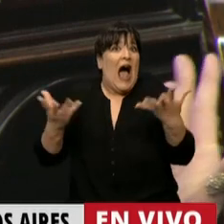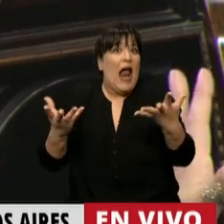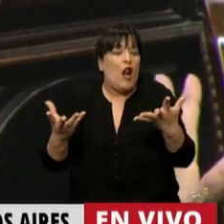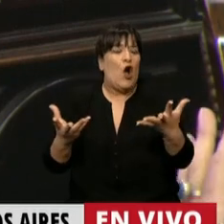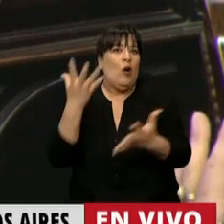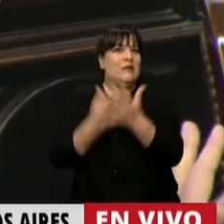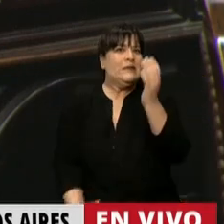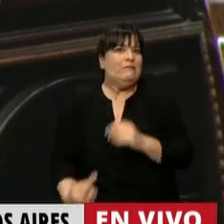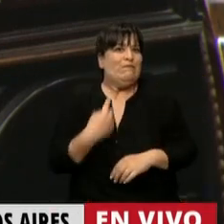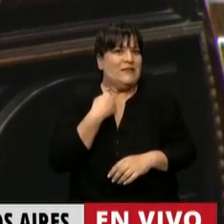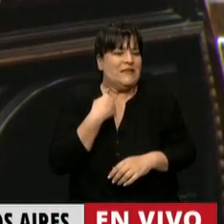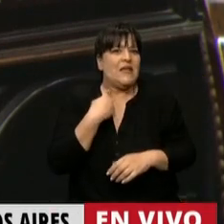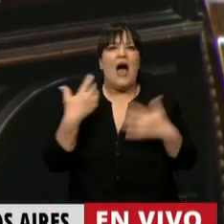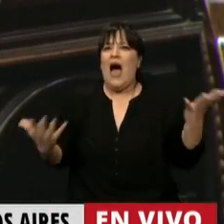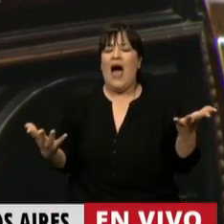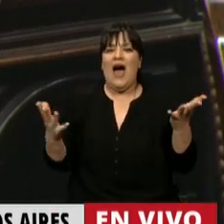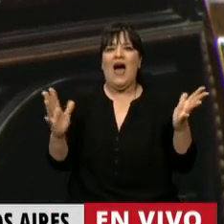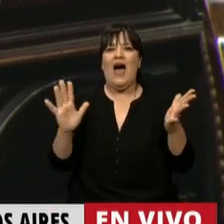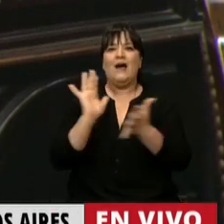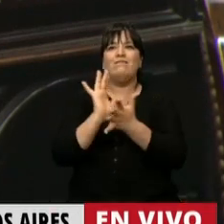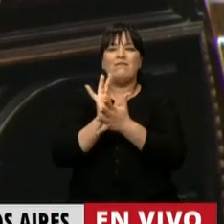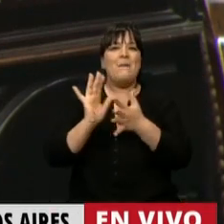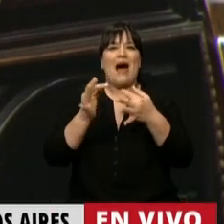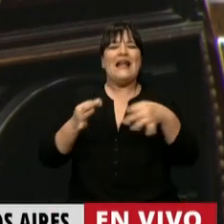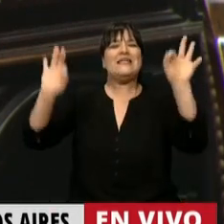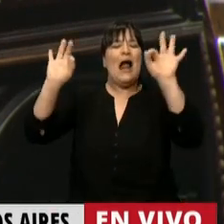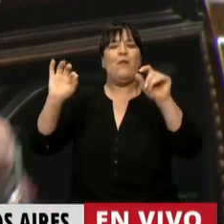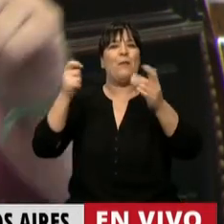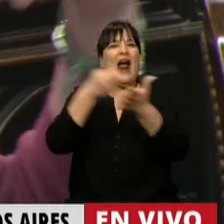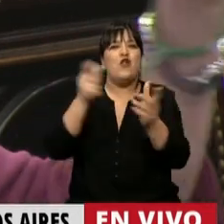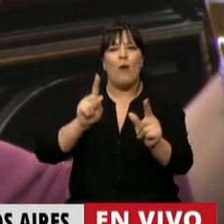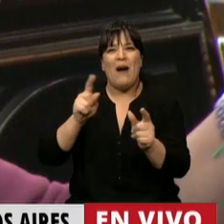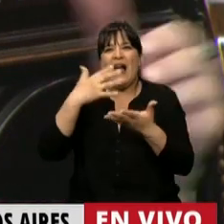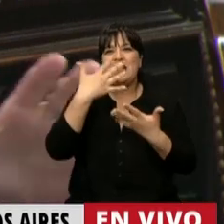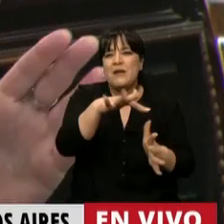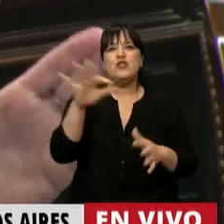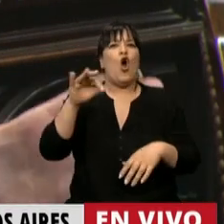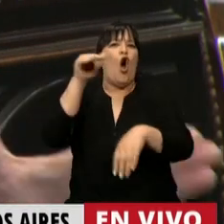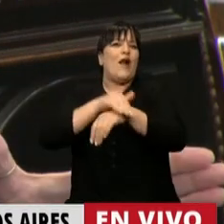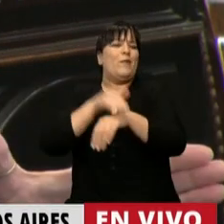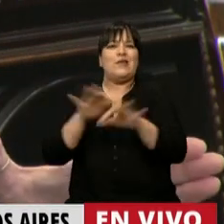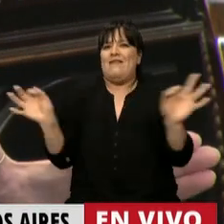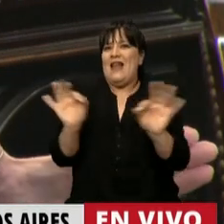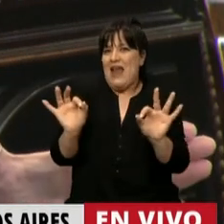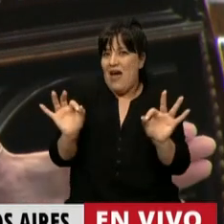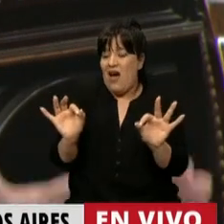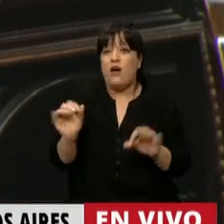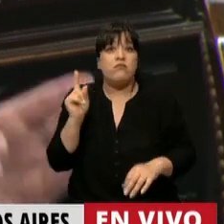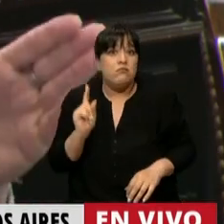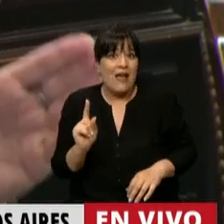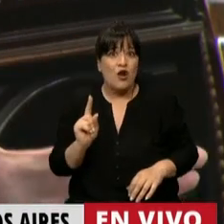que hacer ningún tipo de pago ni de indemnización ni hacerse cargo de lo que significa